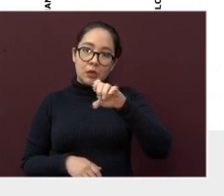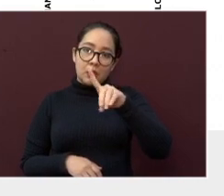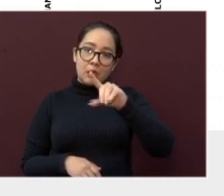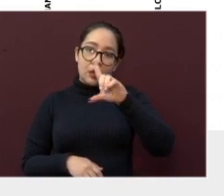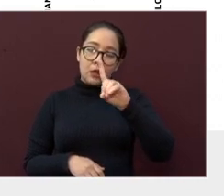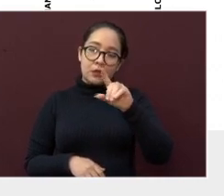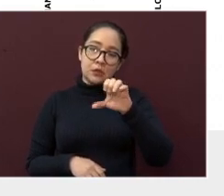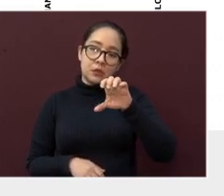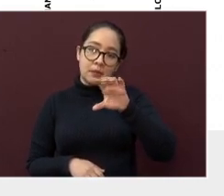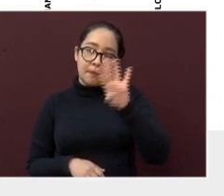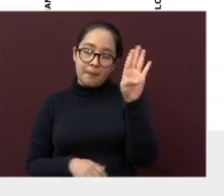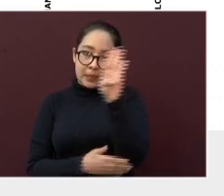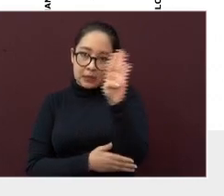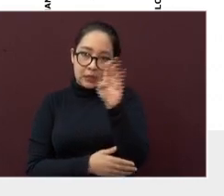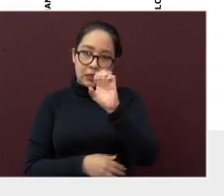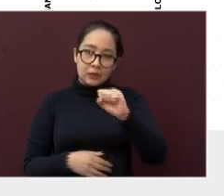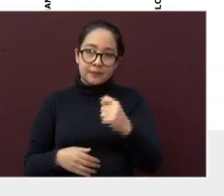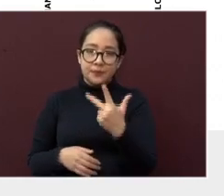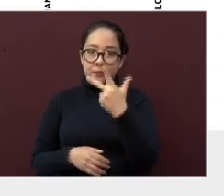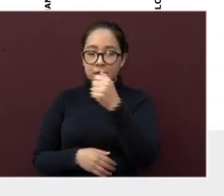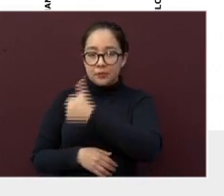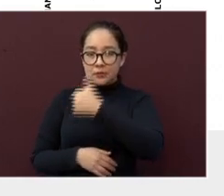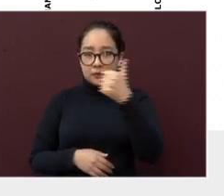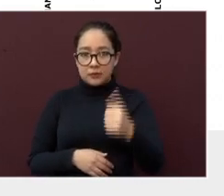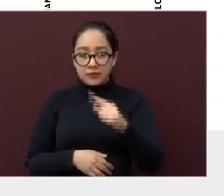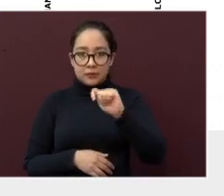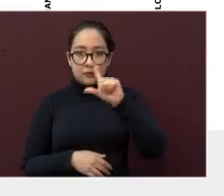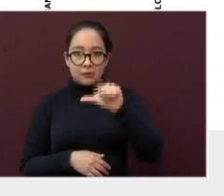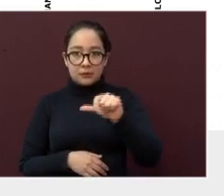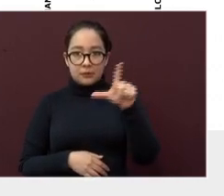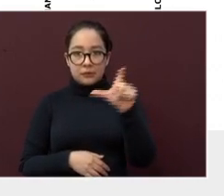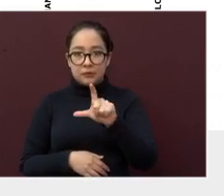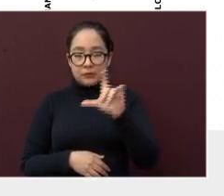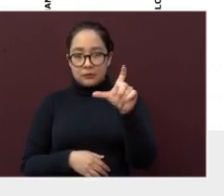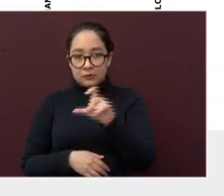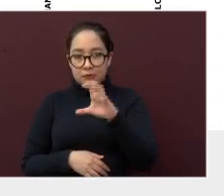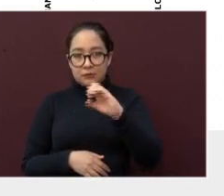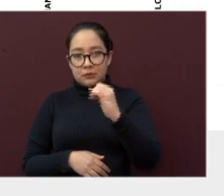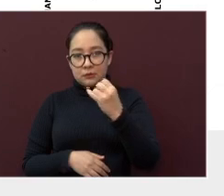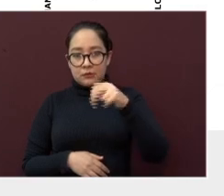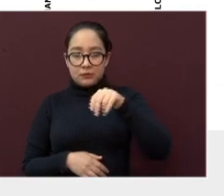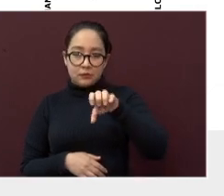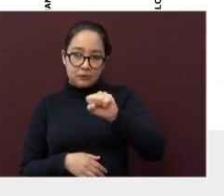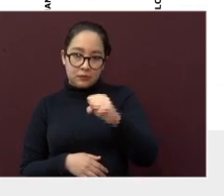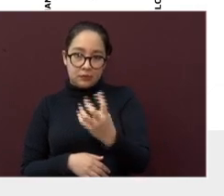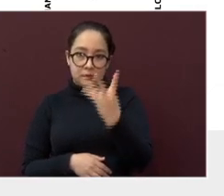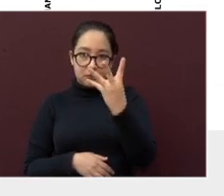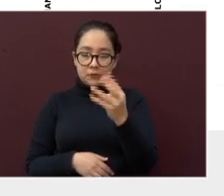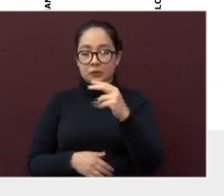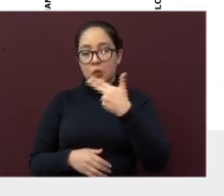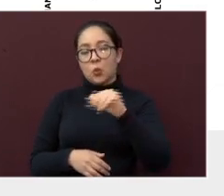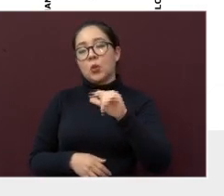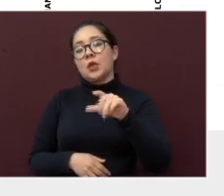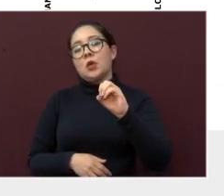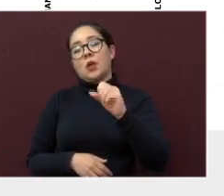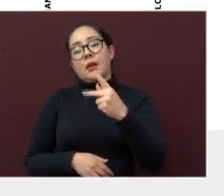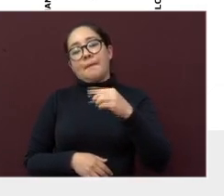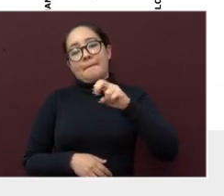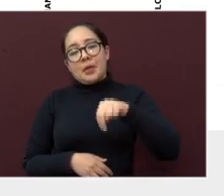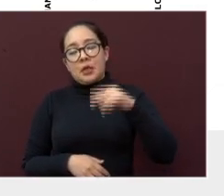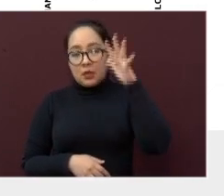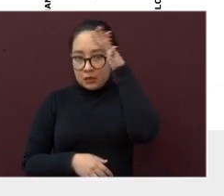cada uno. Tlaliscoyan, 64. Huiloapan de Cuauhtémoc, 64.